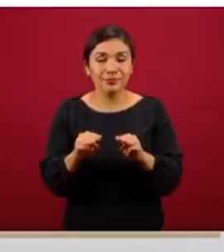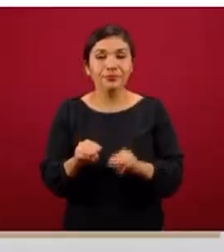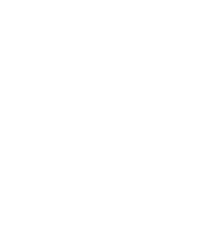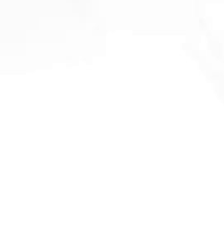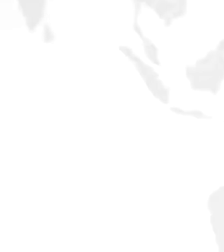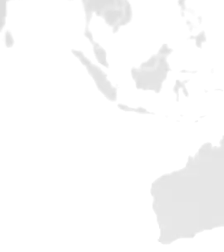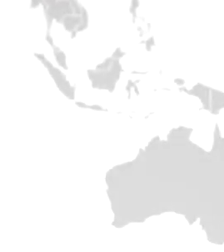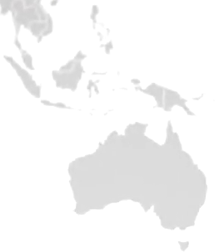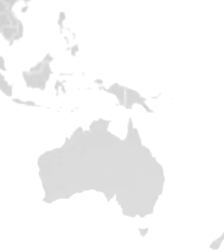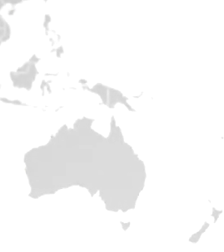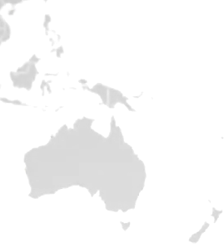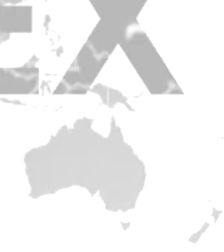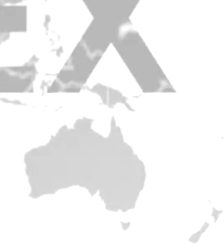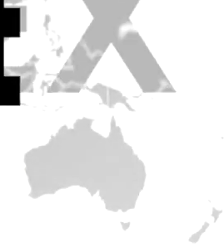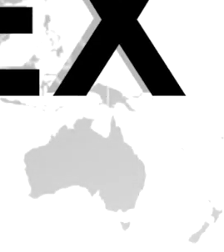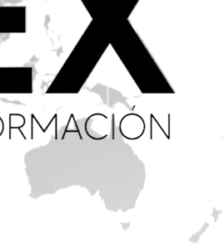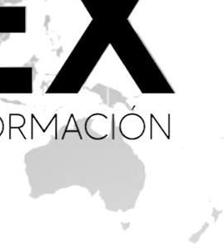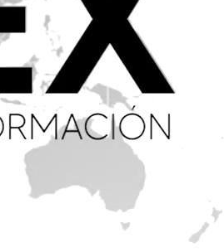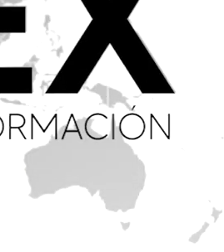segura.